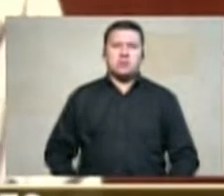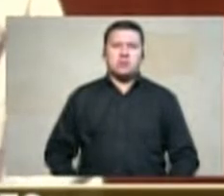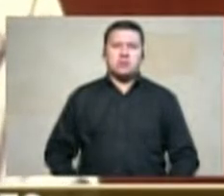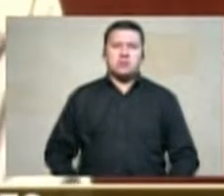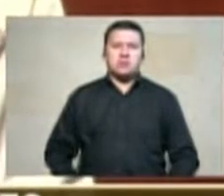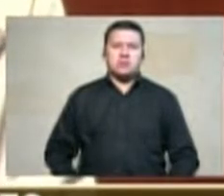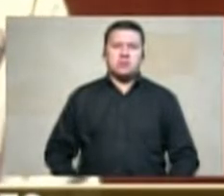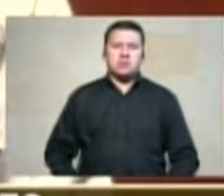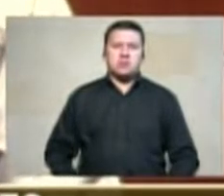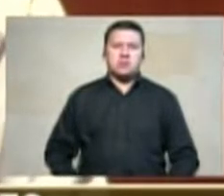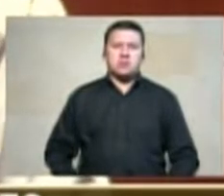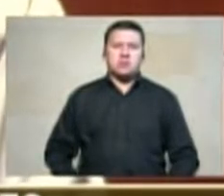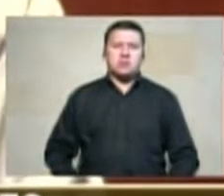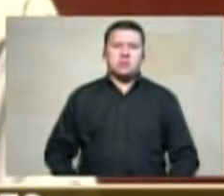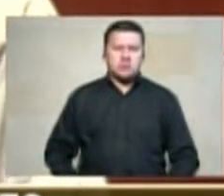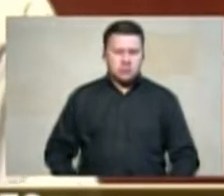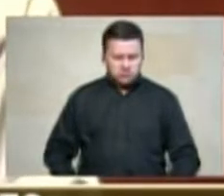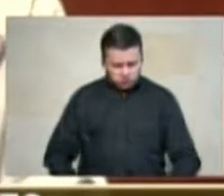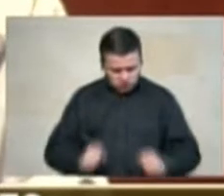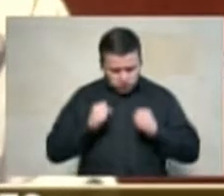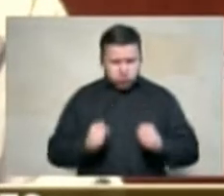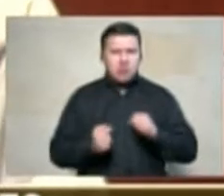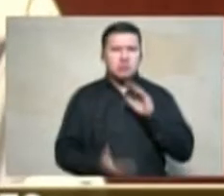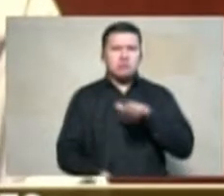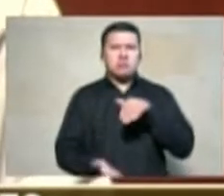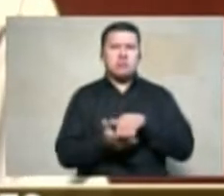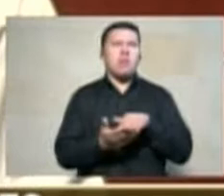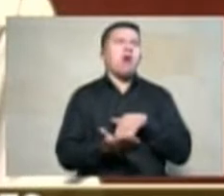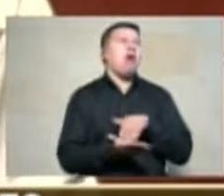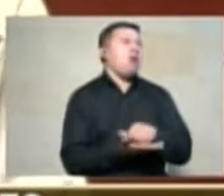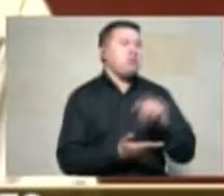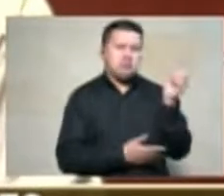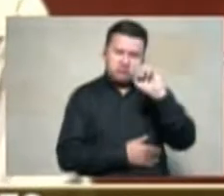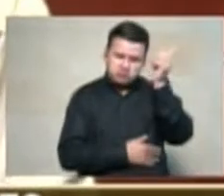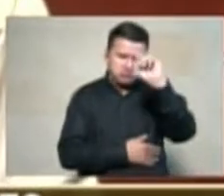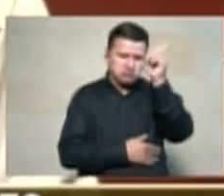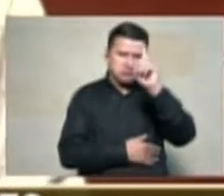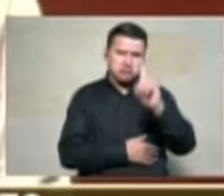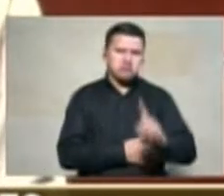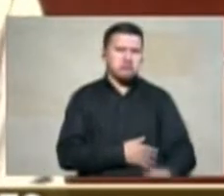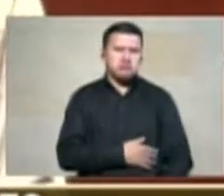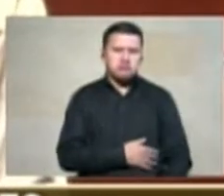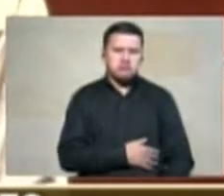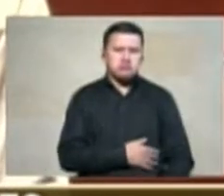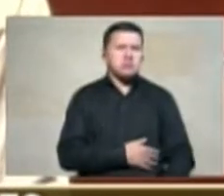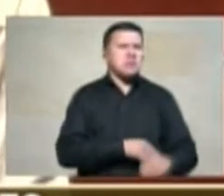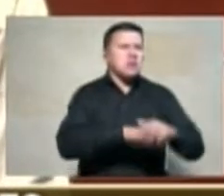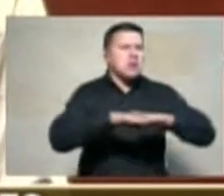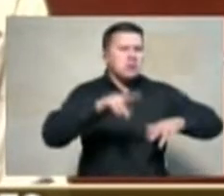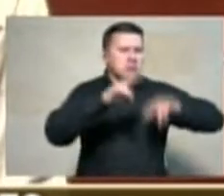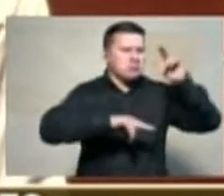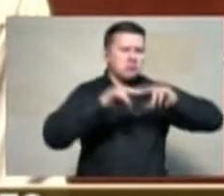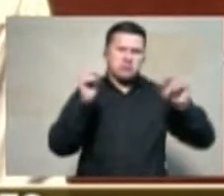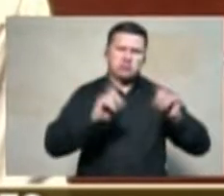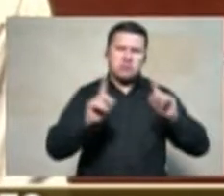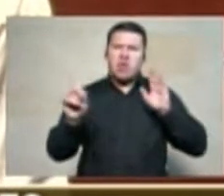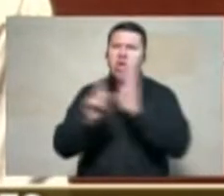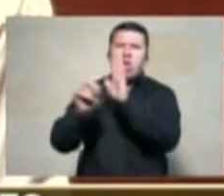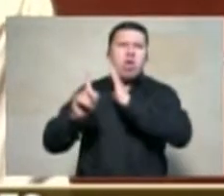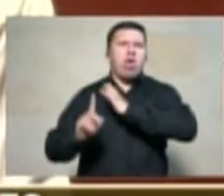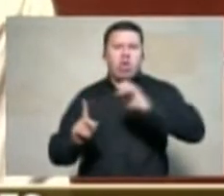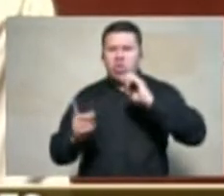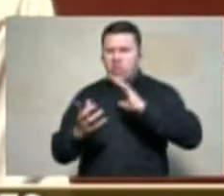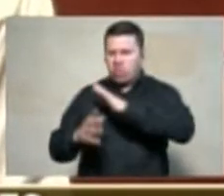y no vamos a bajar la guardia vamos a seguir oponiéndonos a la entrega material a no la entrega material de esos predios a que no nos despojen